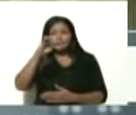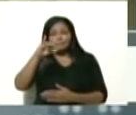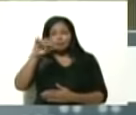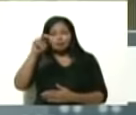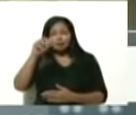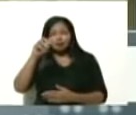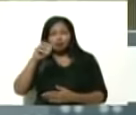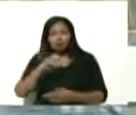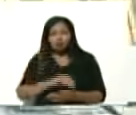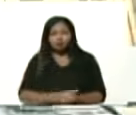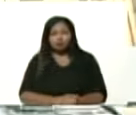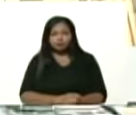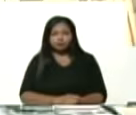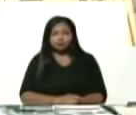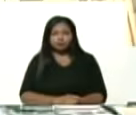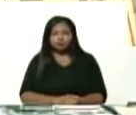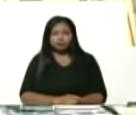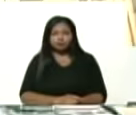Bambino.